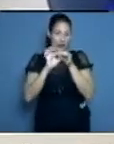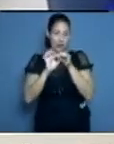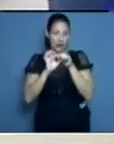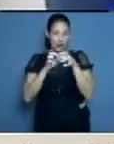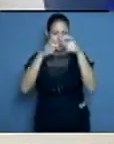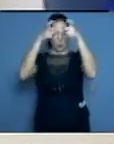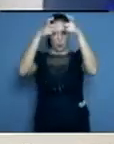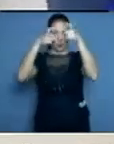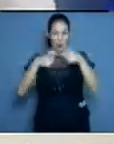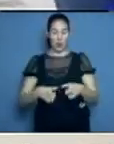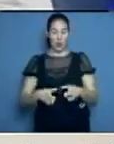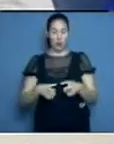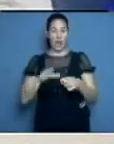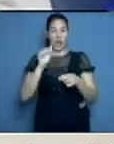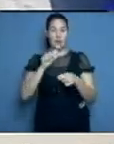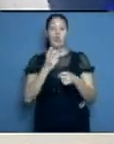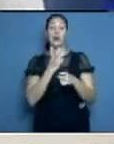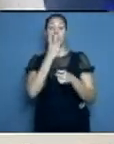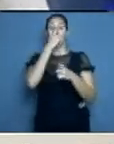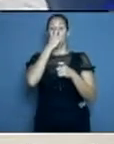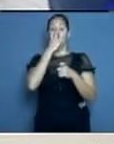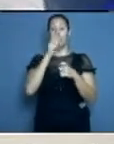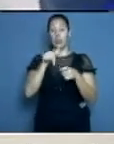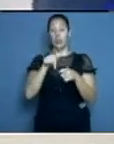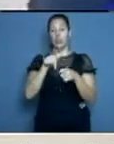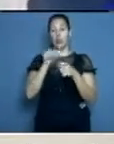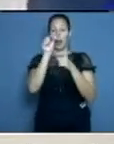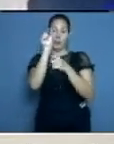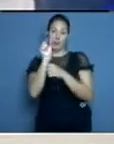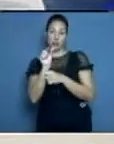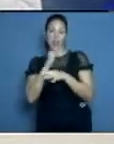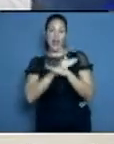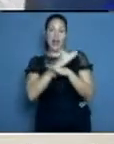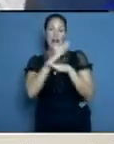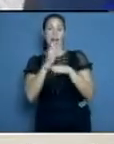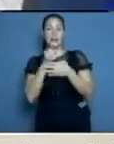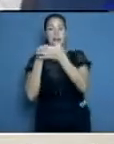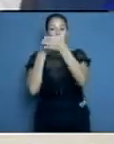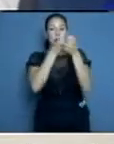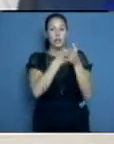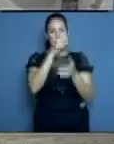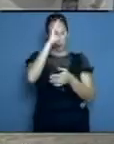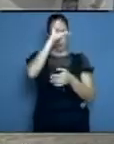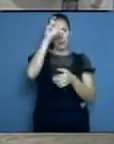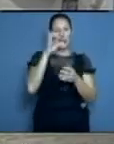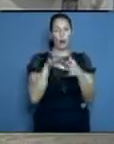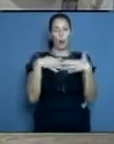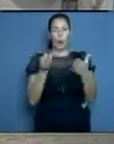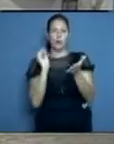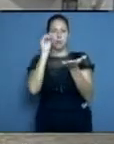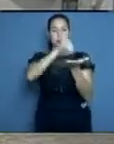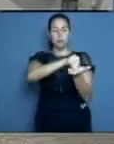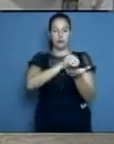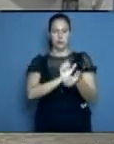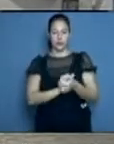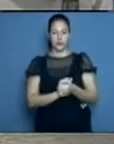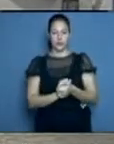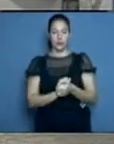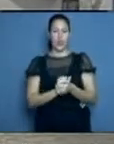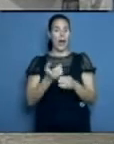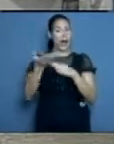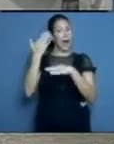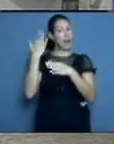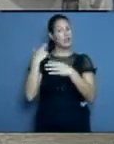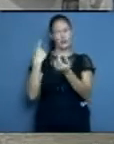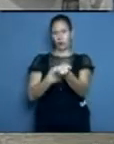consiga la cama hospitalaria. Esto hace que la demanda de oxígeno incremente en la provincia. incrementado muchísimo. Se está usando donde no era costumbre